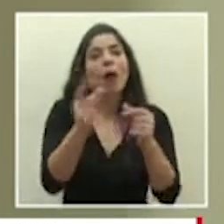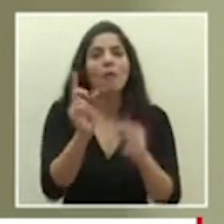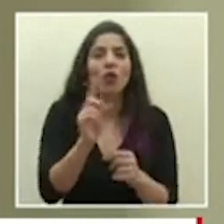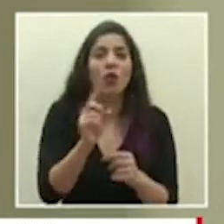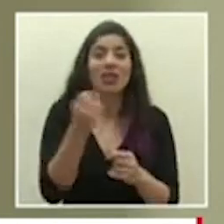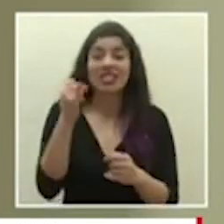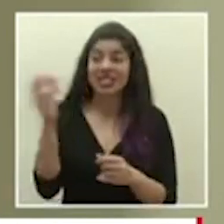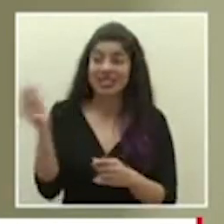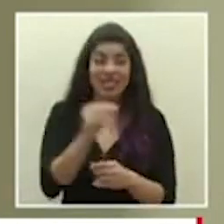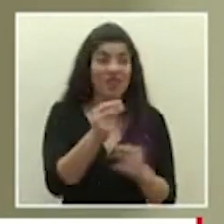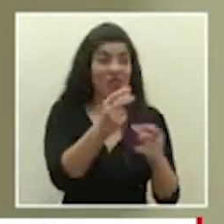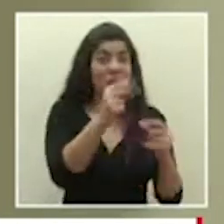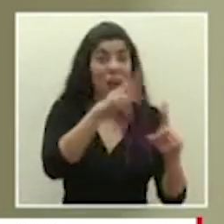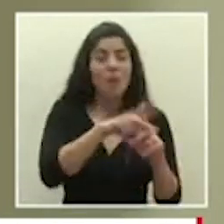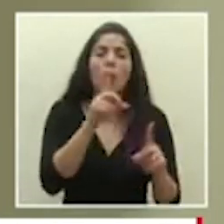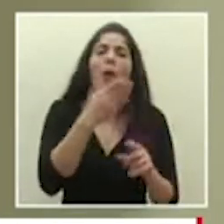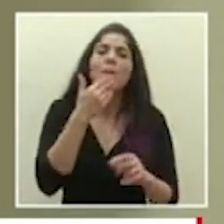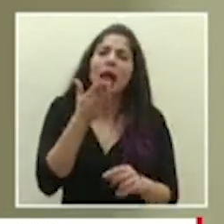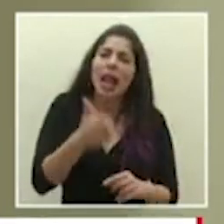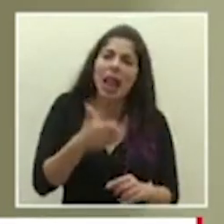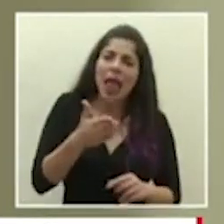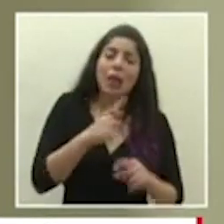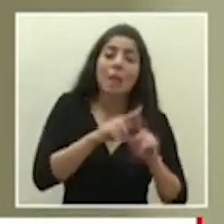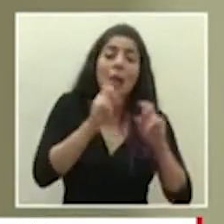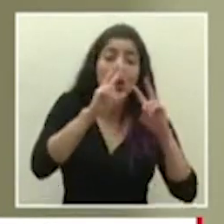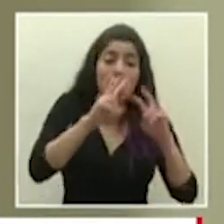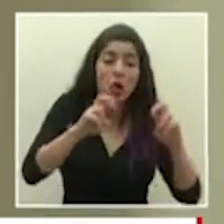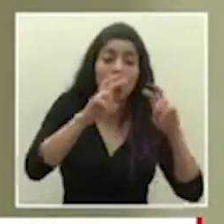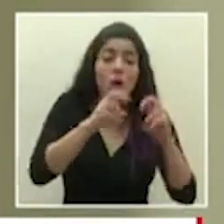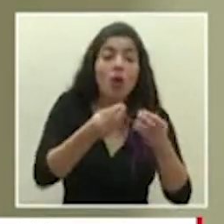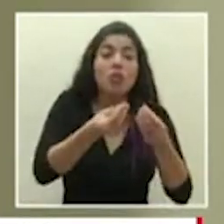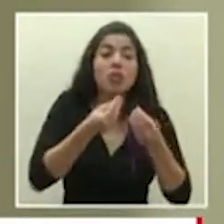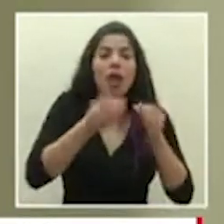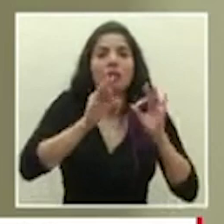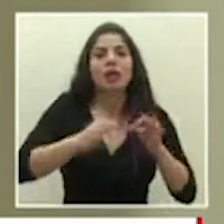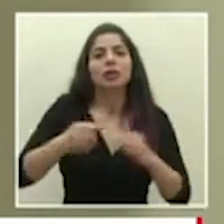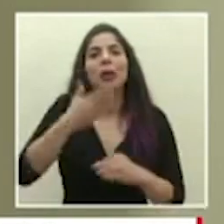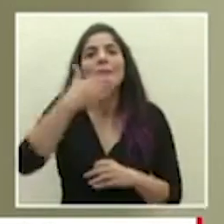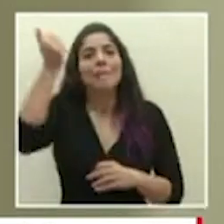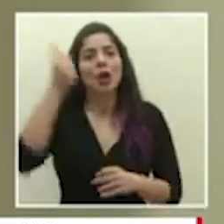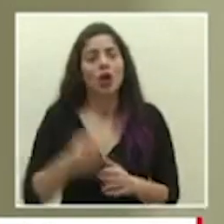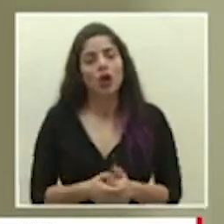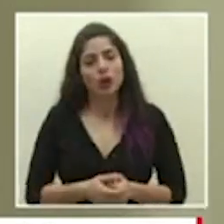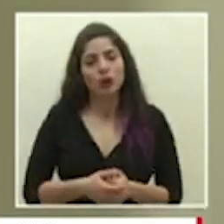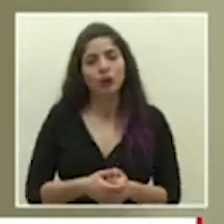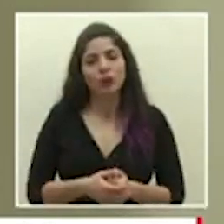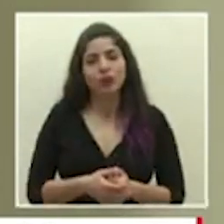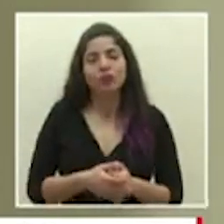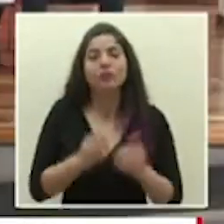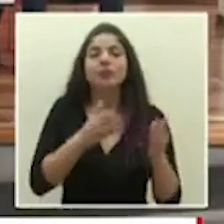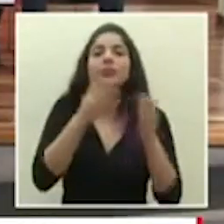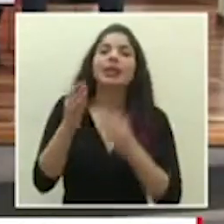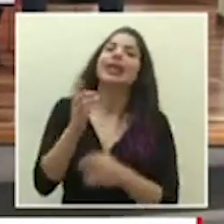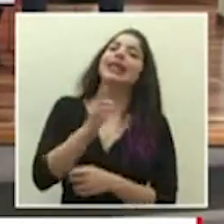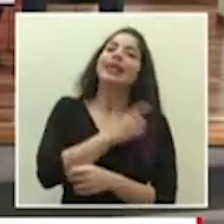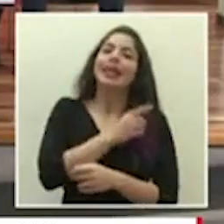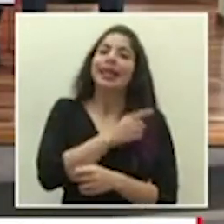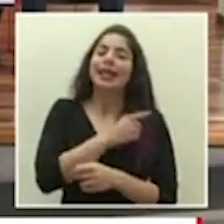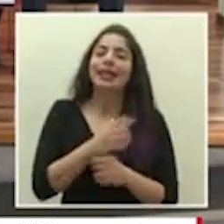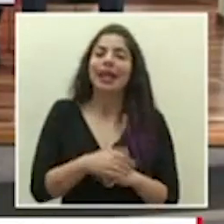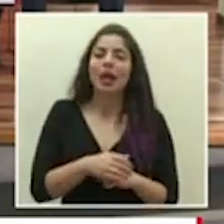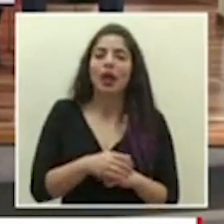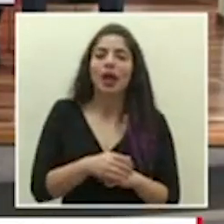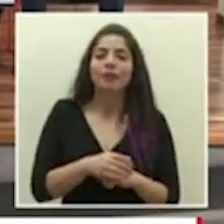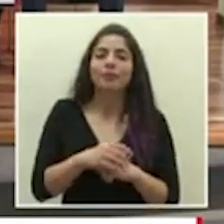prueba rápida sino bien ir lento pero para tener una prueba rápida que verdaderamente nos lleve a tomar las mejores decisiones posibles continuamos con la directora ejecutiva del